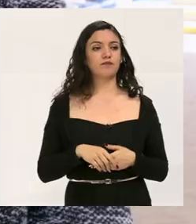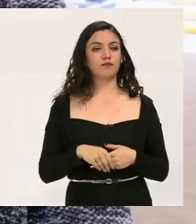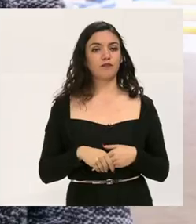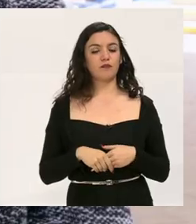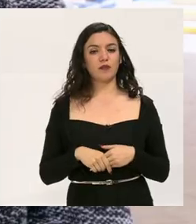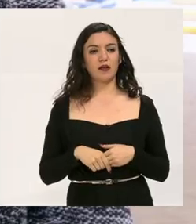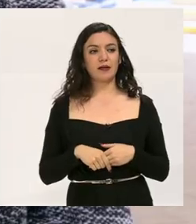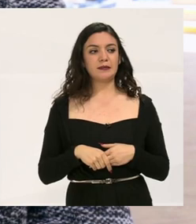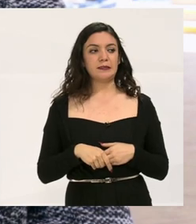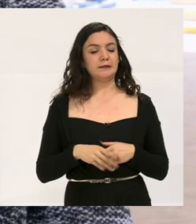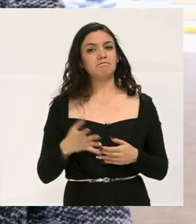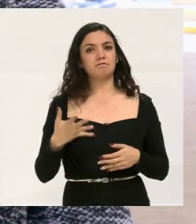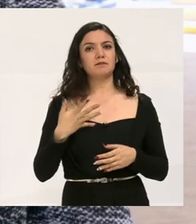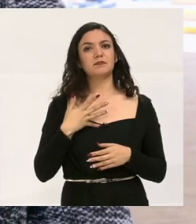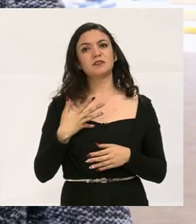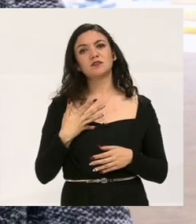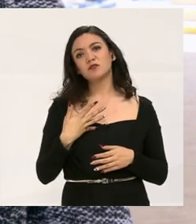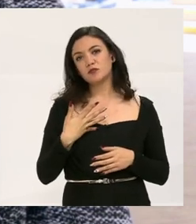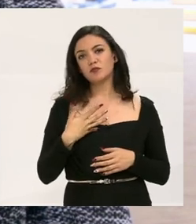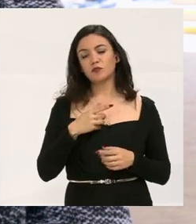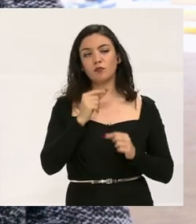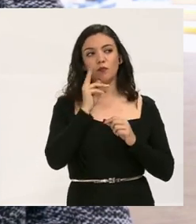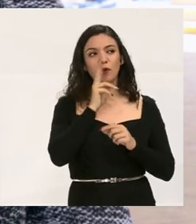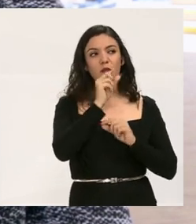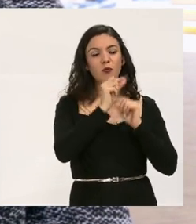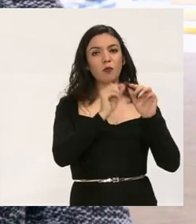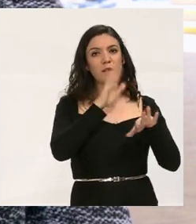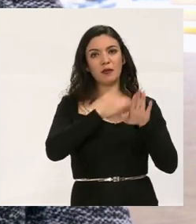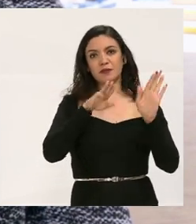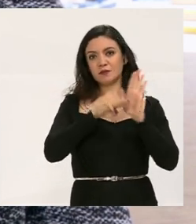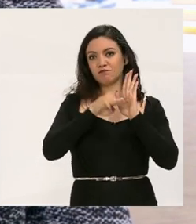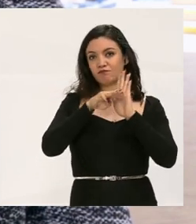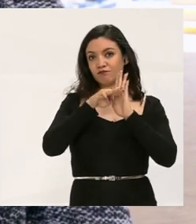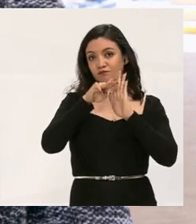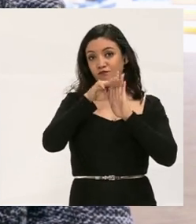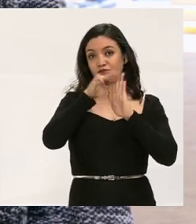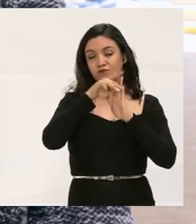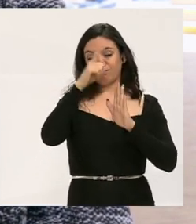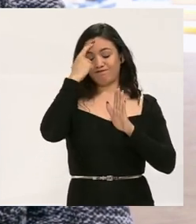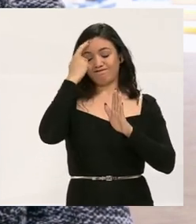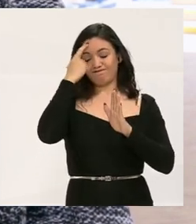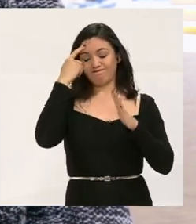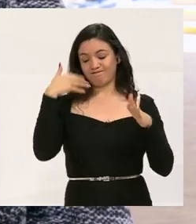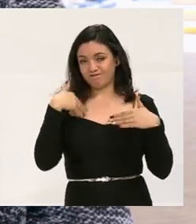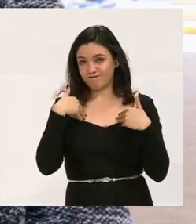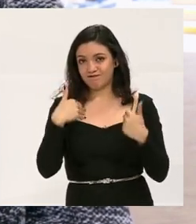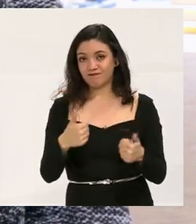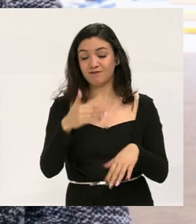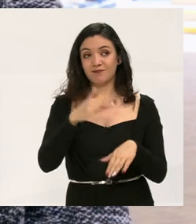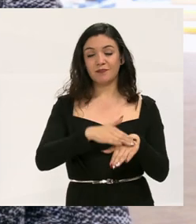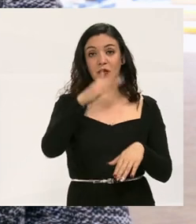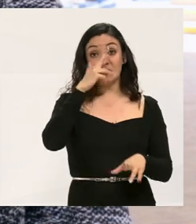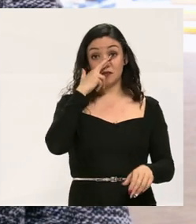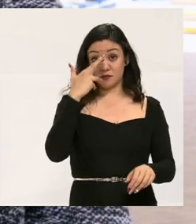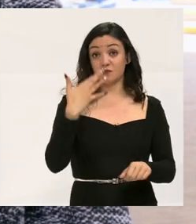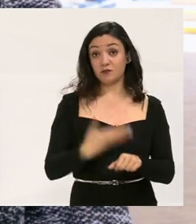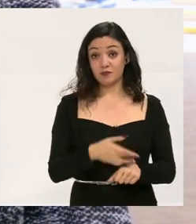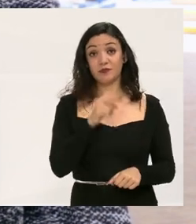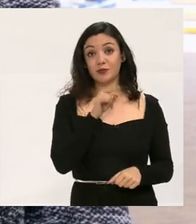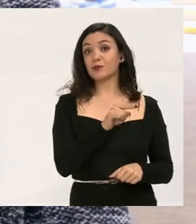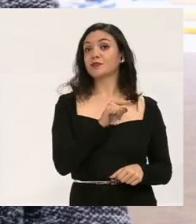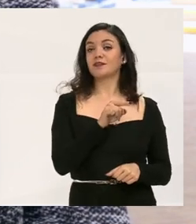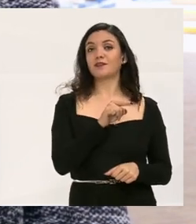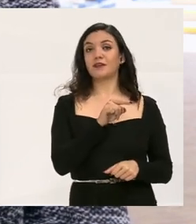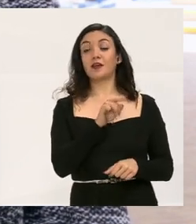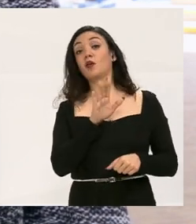Ha sido como que más maduro. Ha sido más maduro, ha sido más